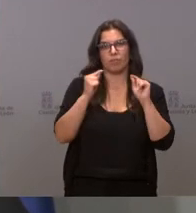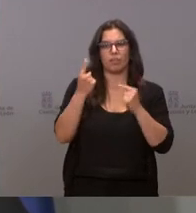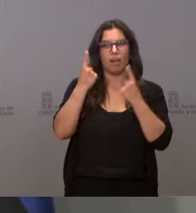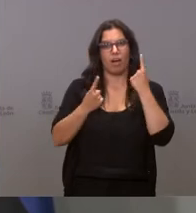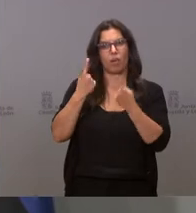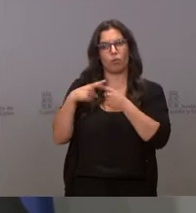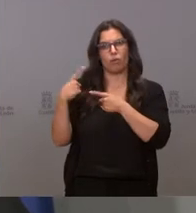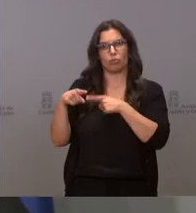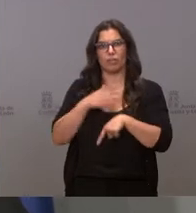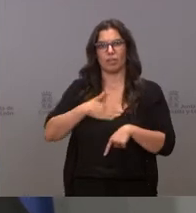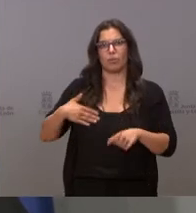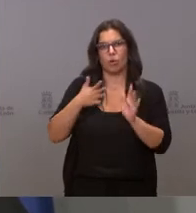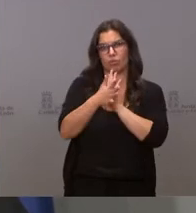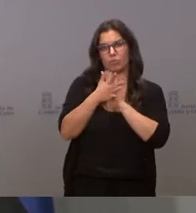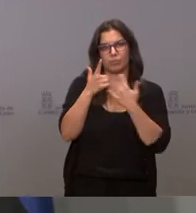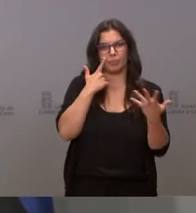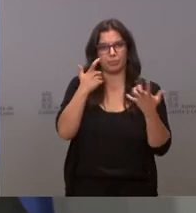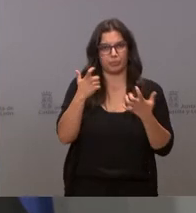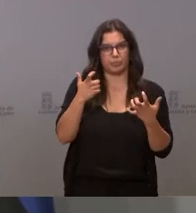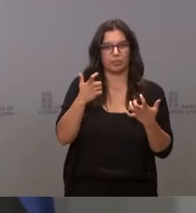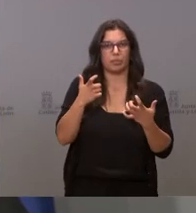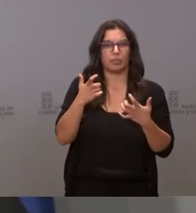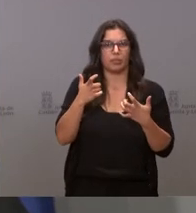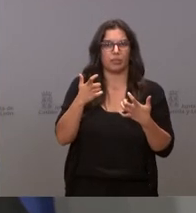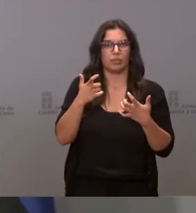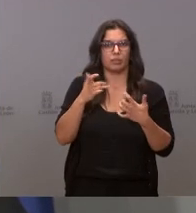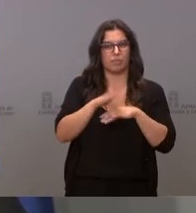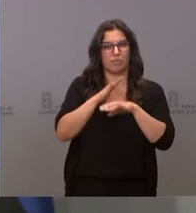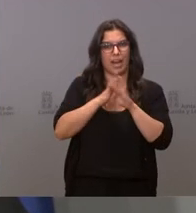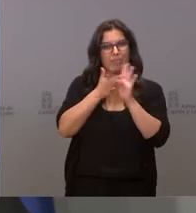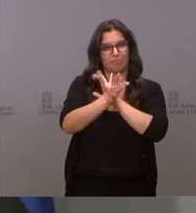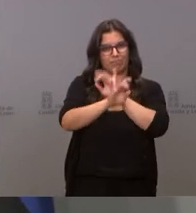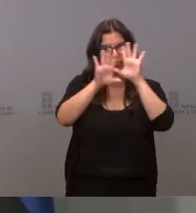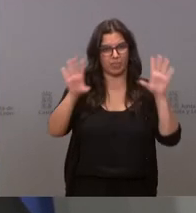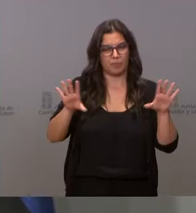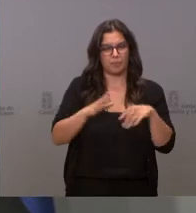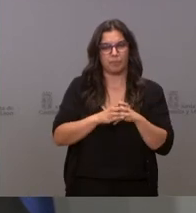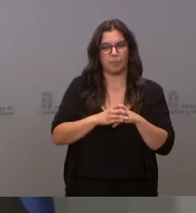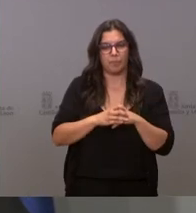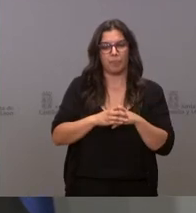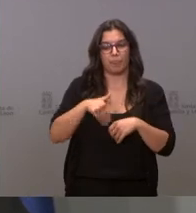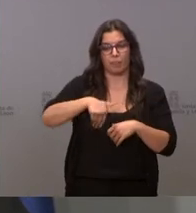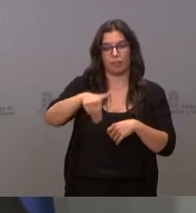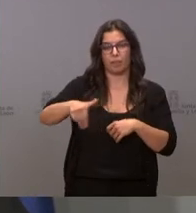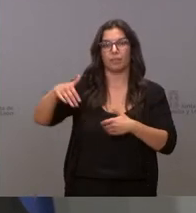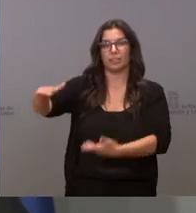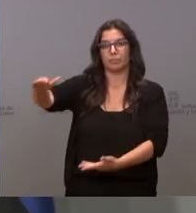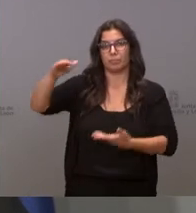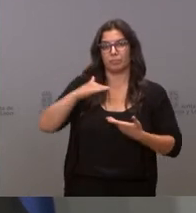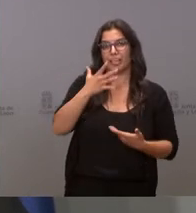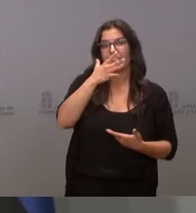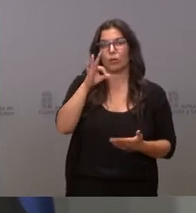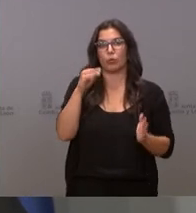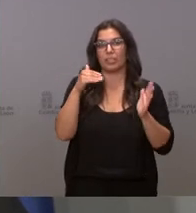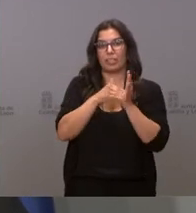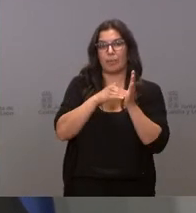para poder explicárselas a nuestra población. Vamos a recibir 50.000 dosis menos